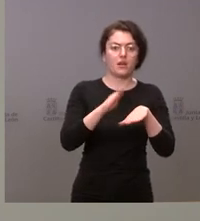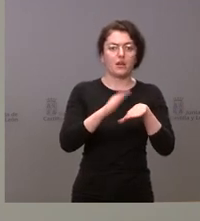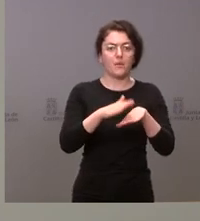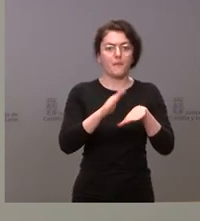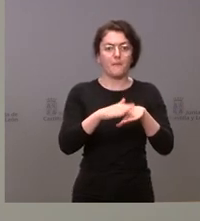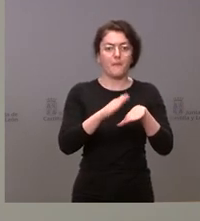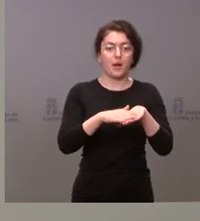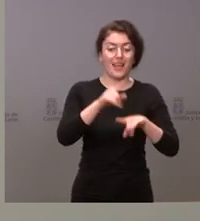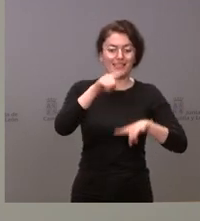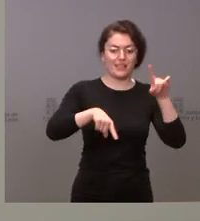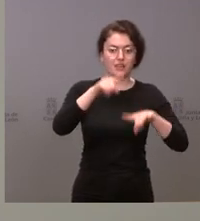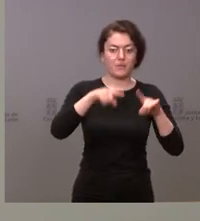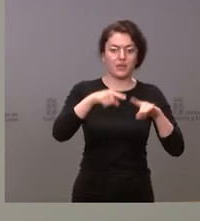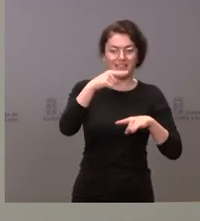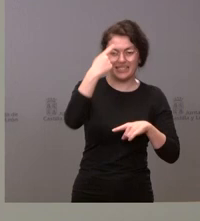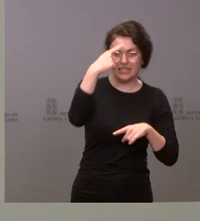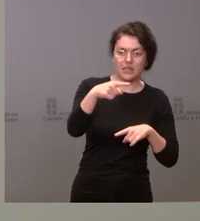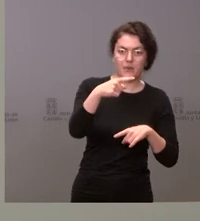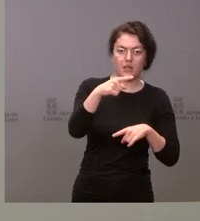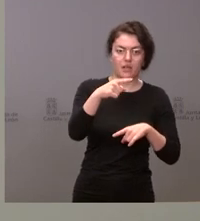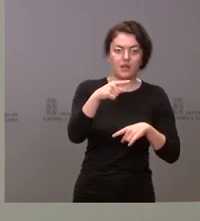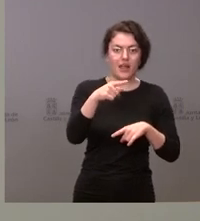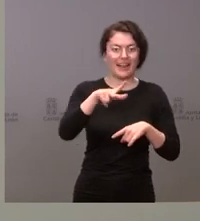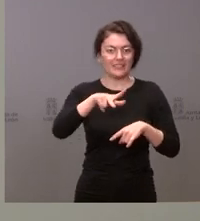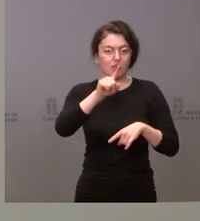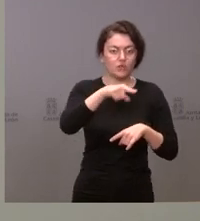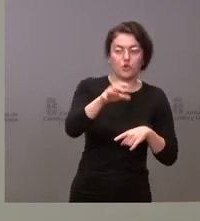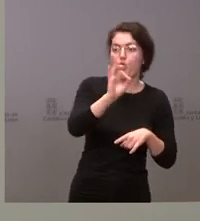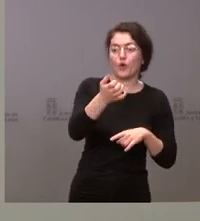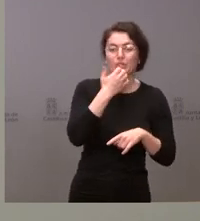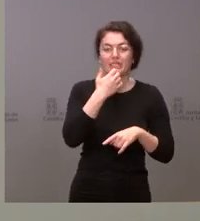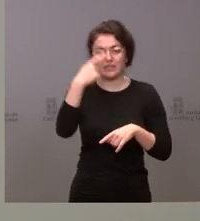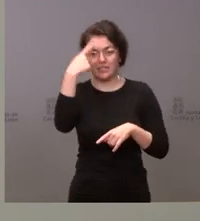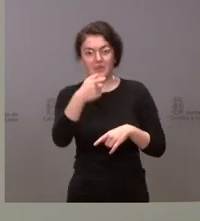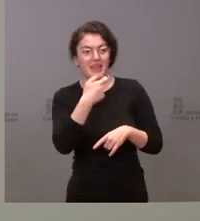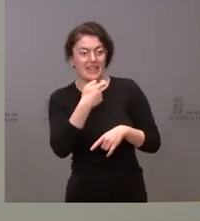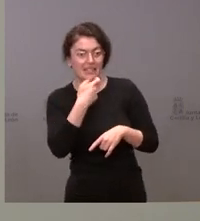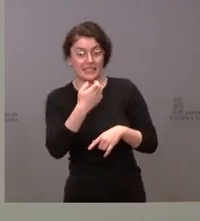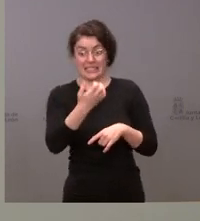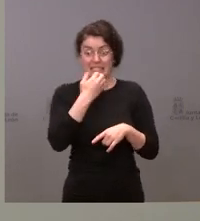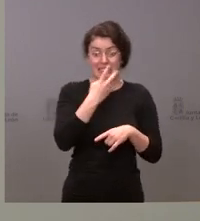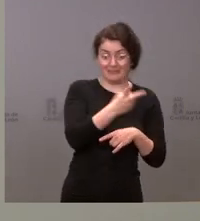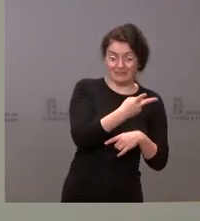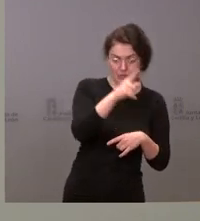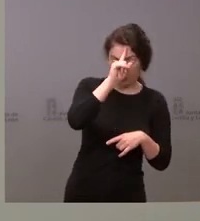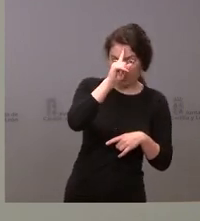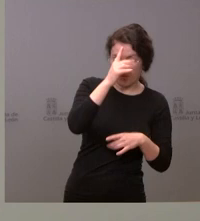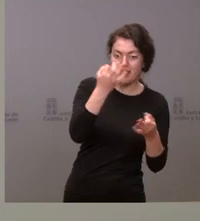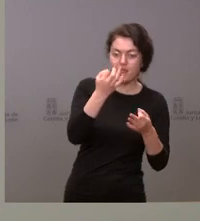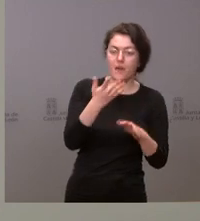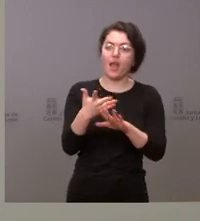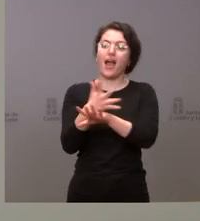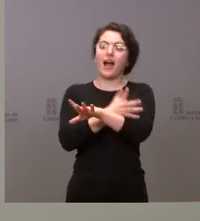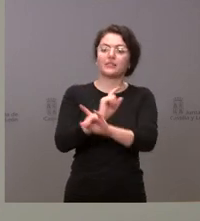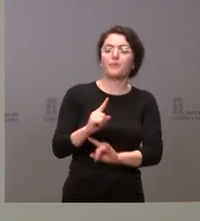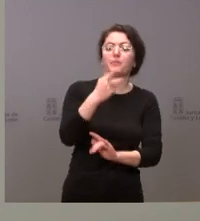nivel de conocimiento de nuestro idioma o, por ejemplo, que supieran inglés. Si esto no fuera así, pues sería preciso una etapa primera de